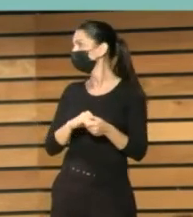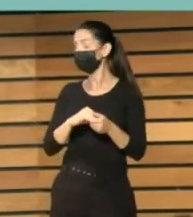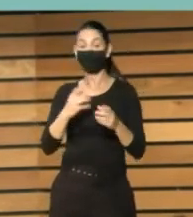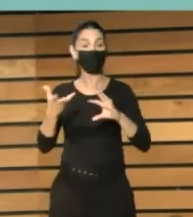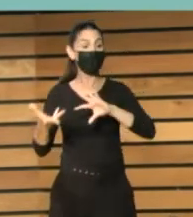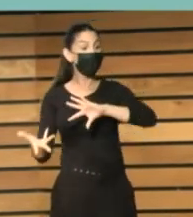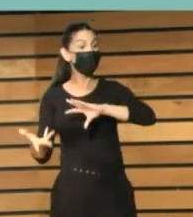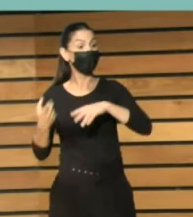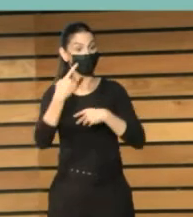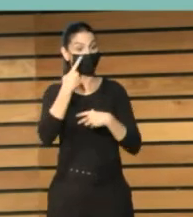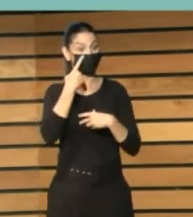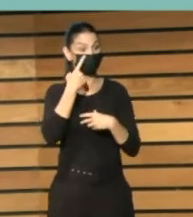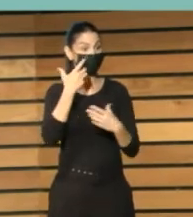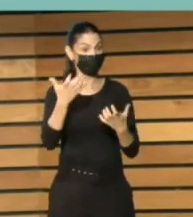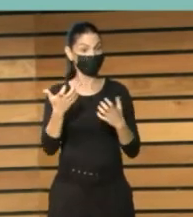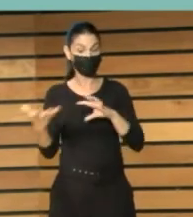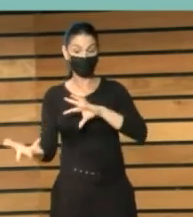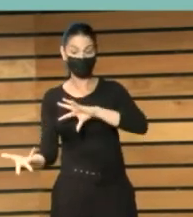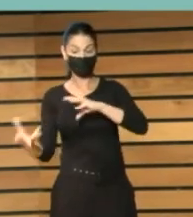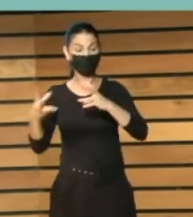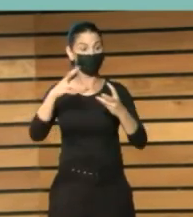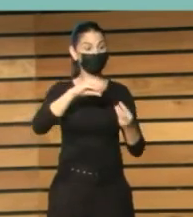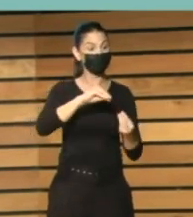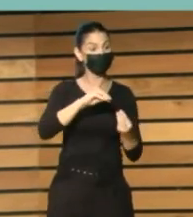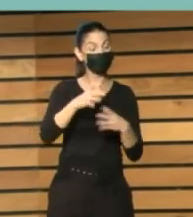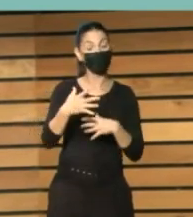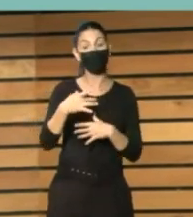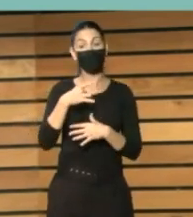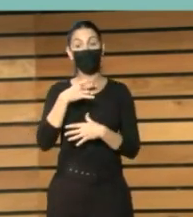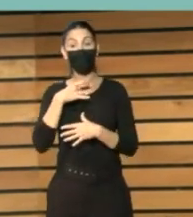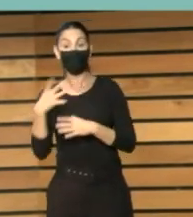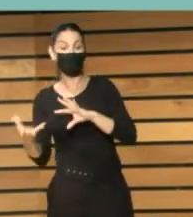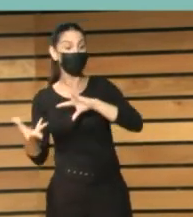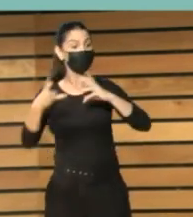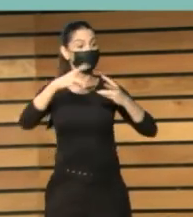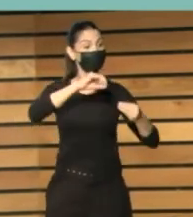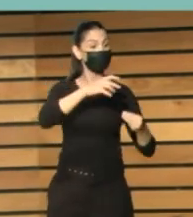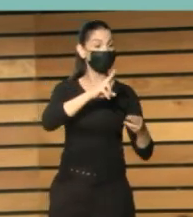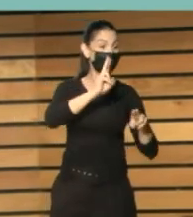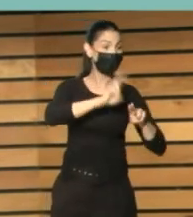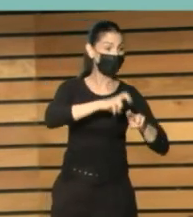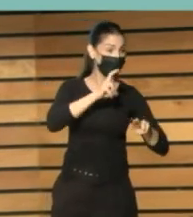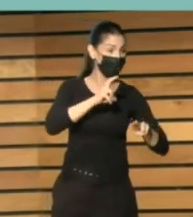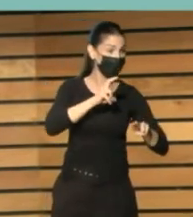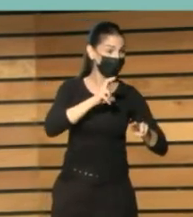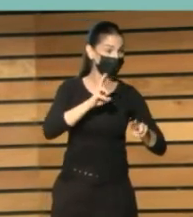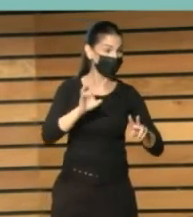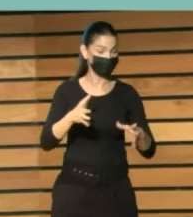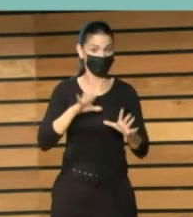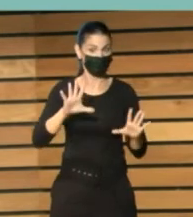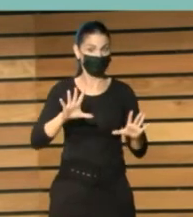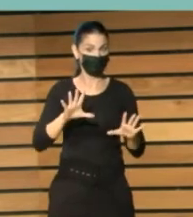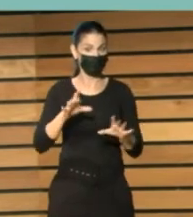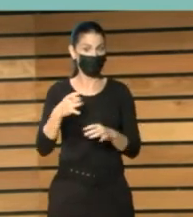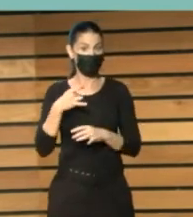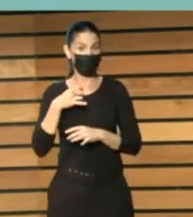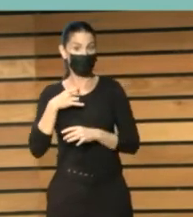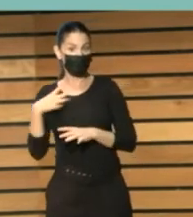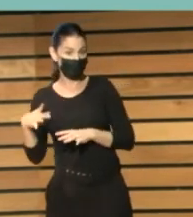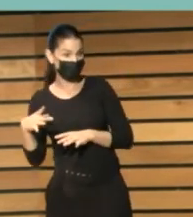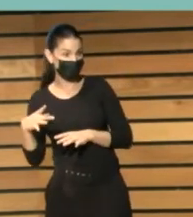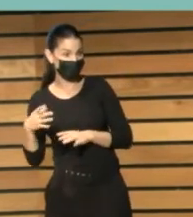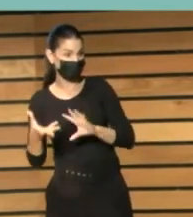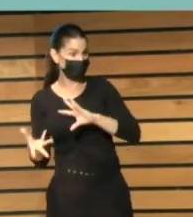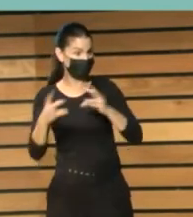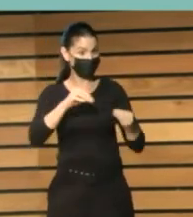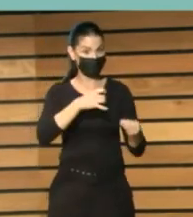digitalizan algunos tipos de material en blanco y negro. Cuando digo en blanco y negro, me refiero bitonalmente, en blanco o negro, no en escala de grises,